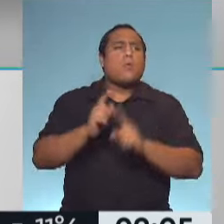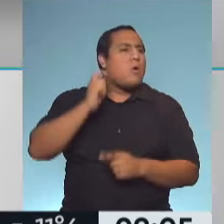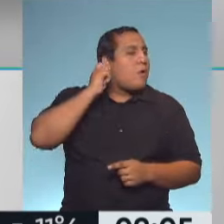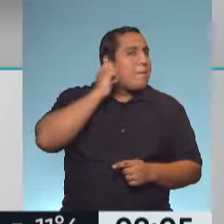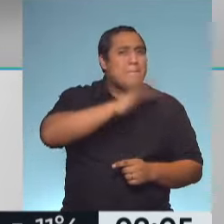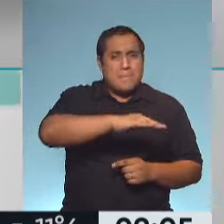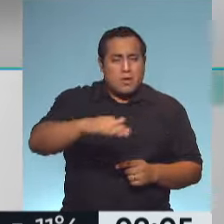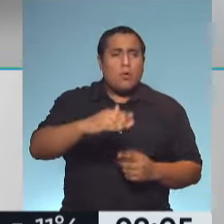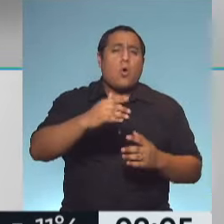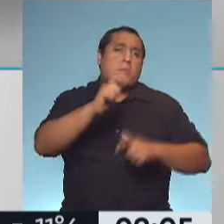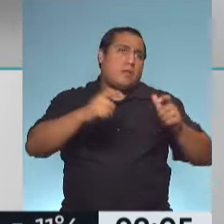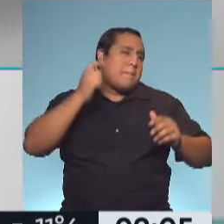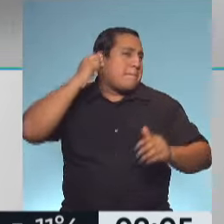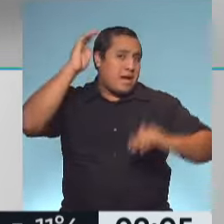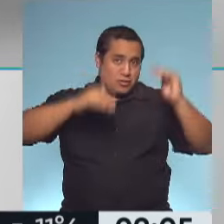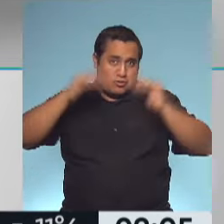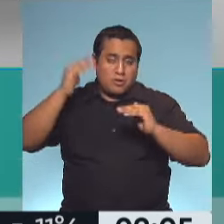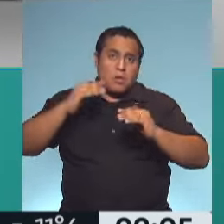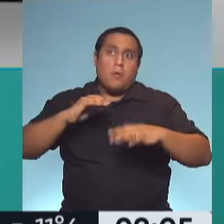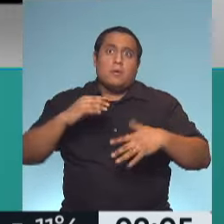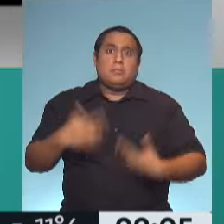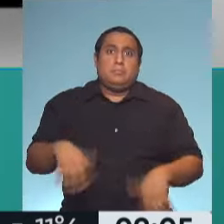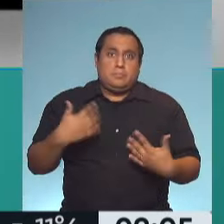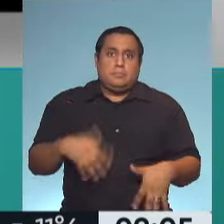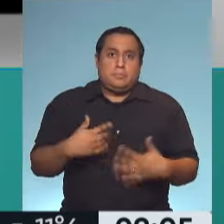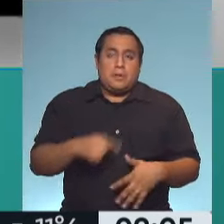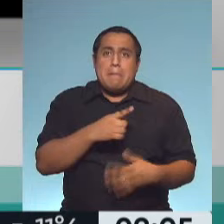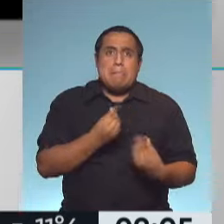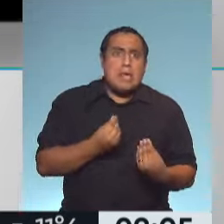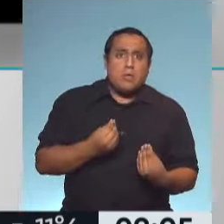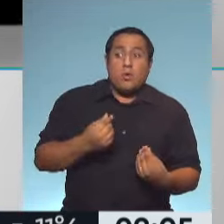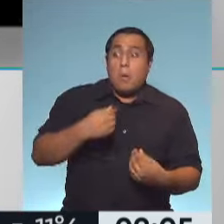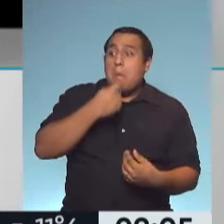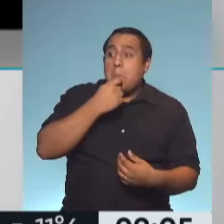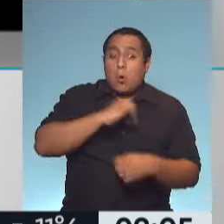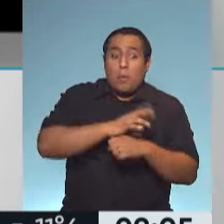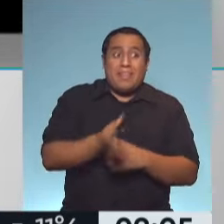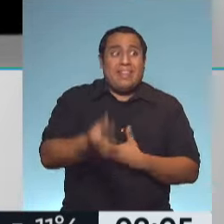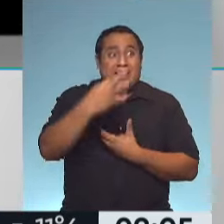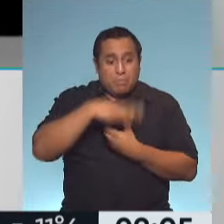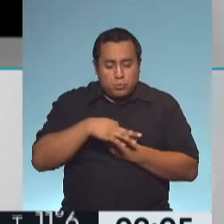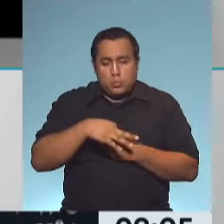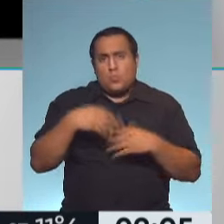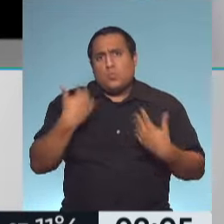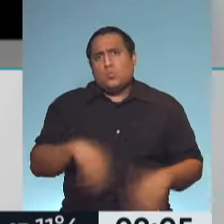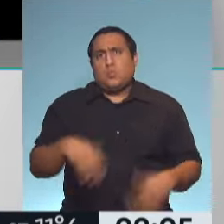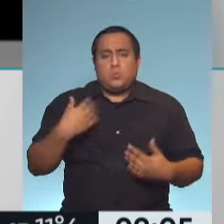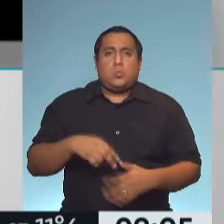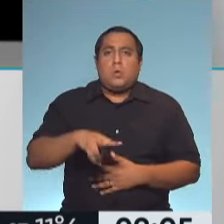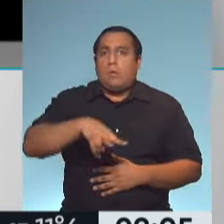más grande, por supuesto, que frente al COVID tienen un mayor temor dado que justamente el COVID afecta en principio